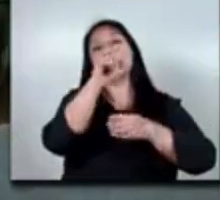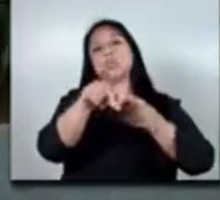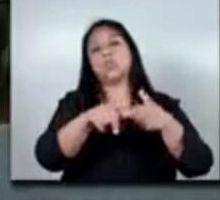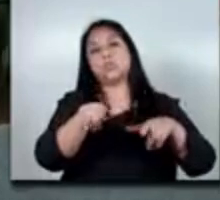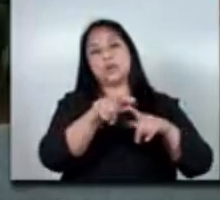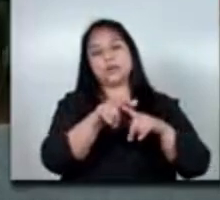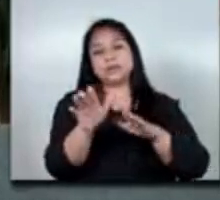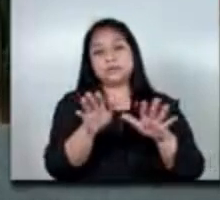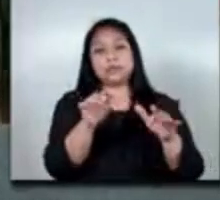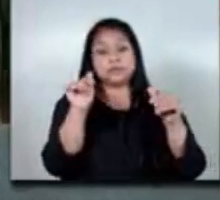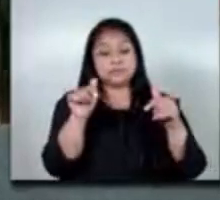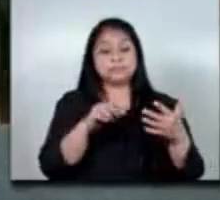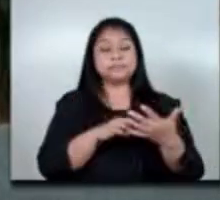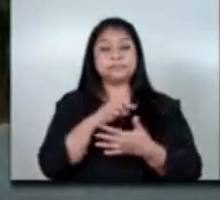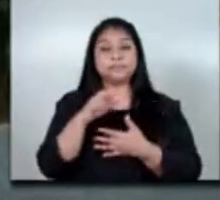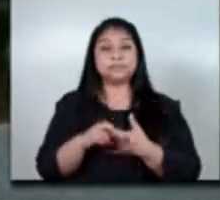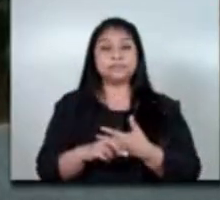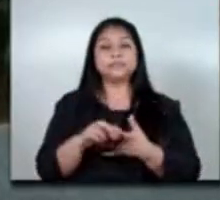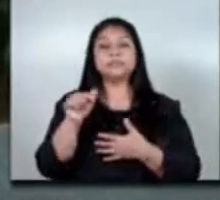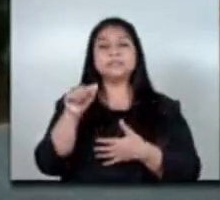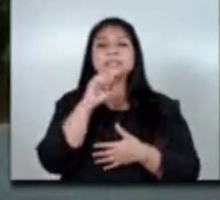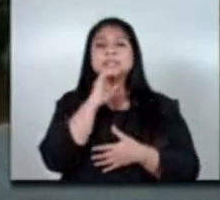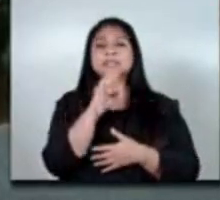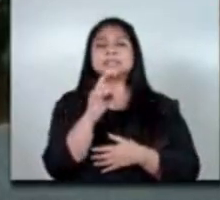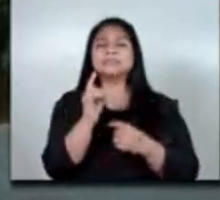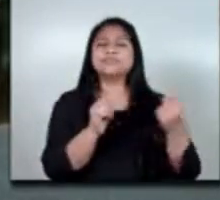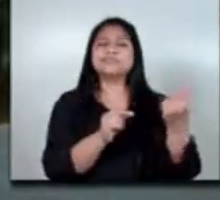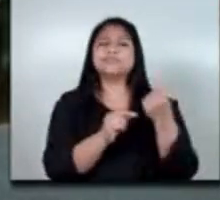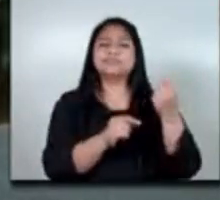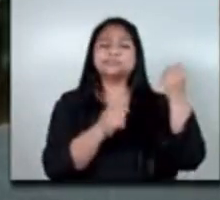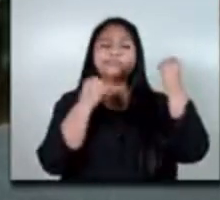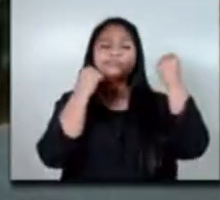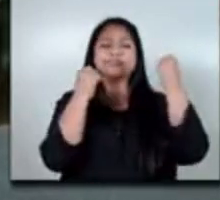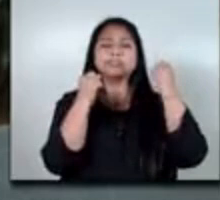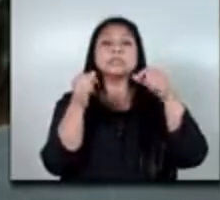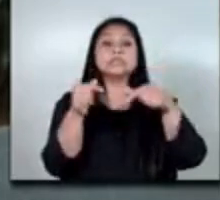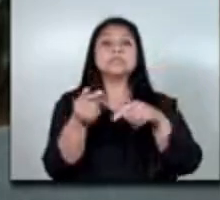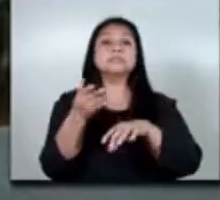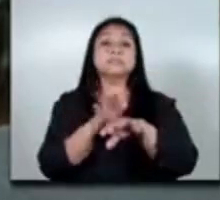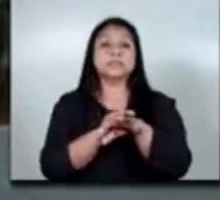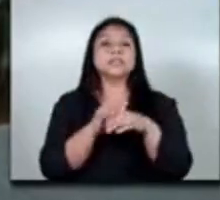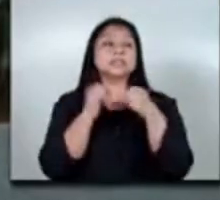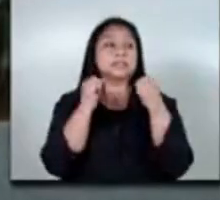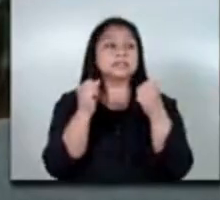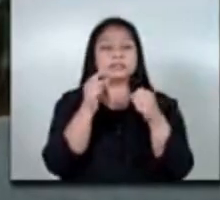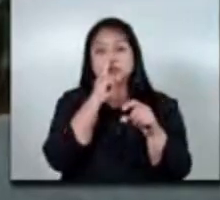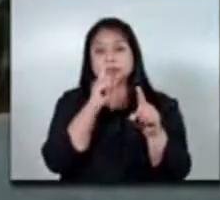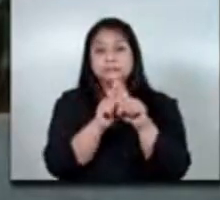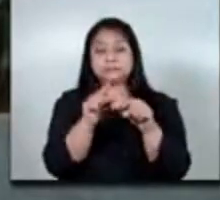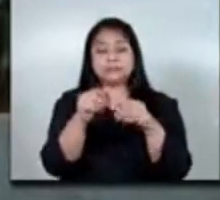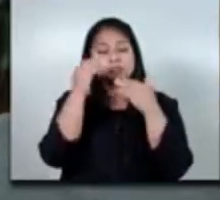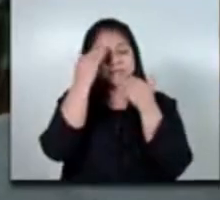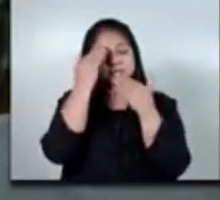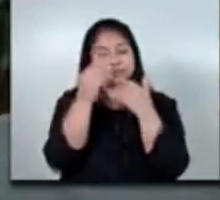este programa es un programa que está siendo exitoso y que va a ser más exitoso aún gracias a la